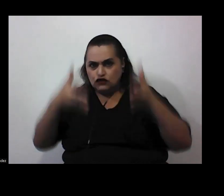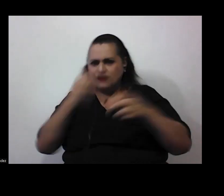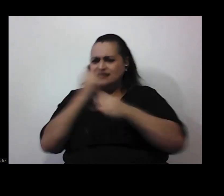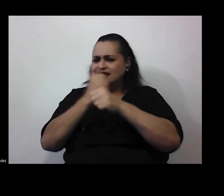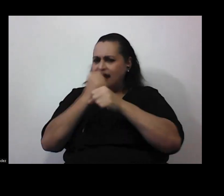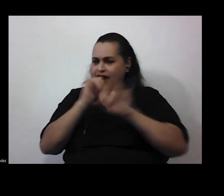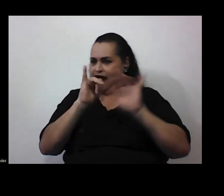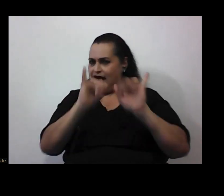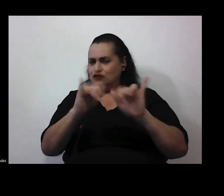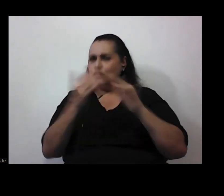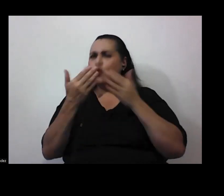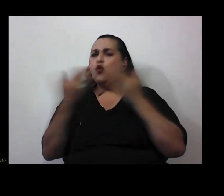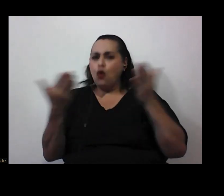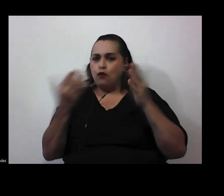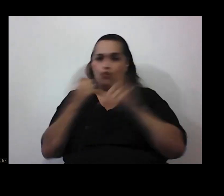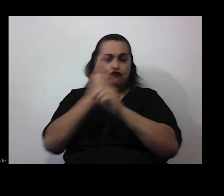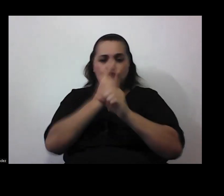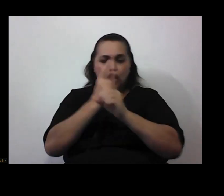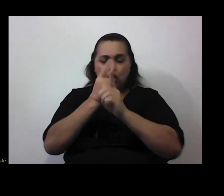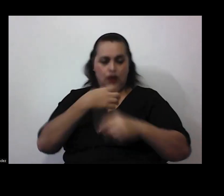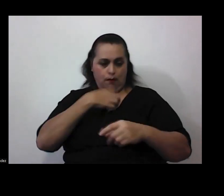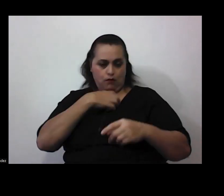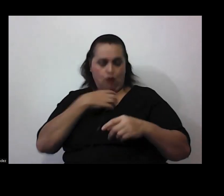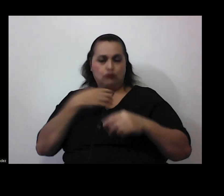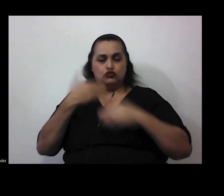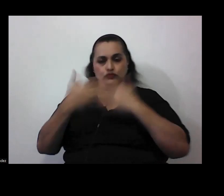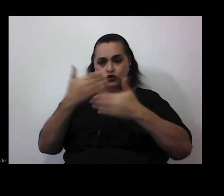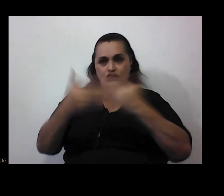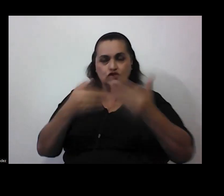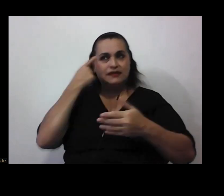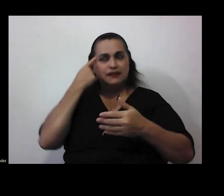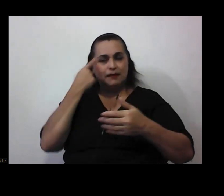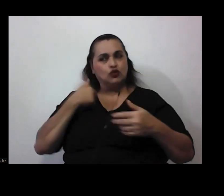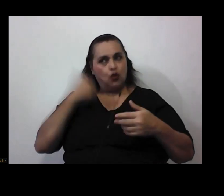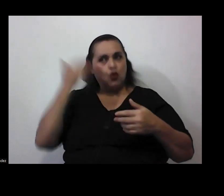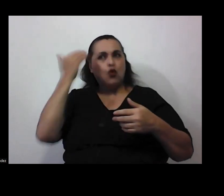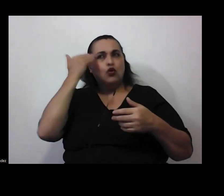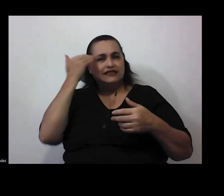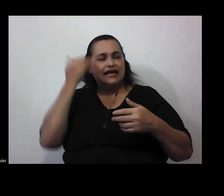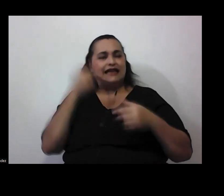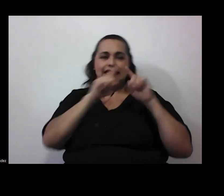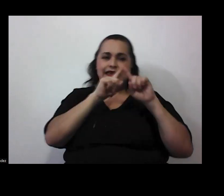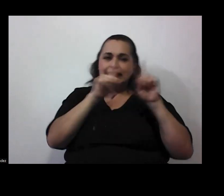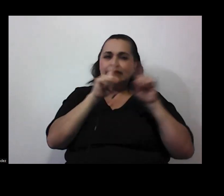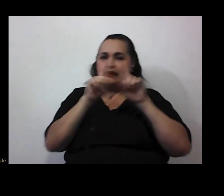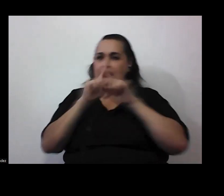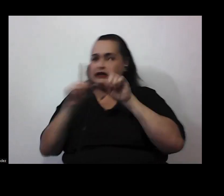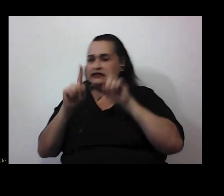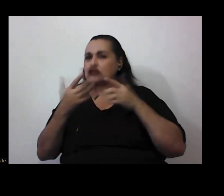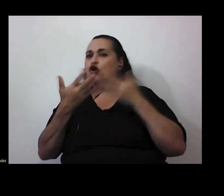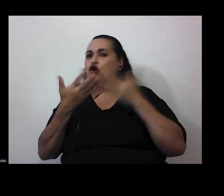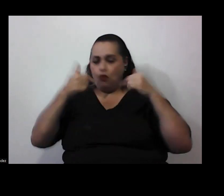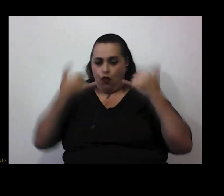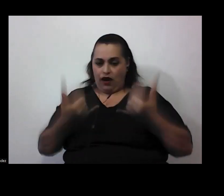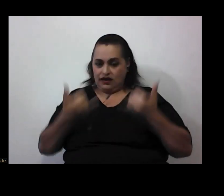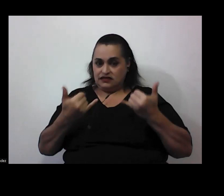podemos regular nuestros propios procesos de pensamiento ser conscientes de nuestros sesgos ¿cómo podríamos a estas alturas ya en medio de